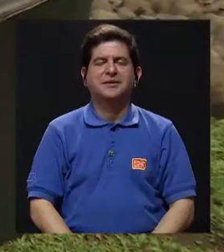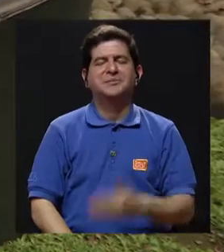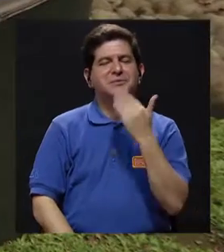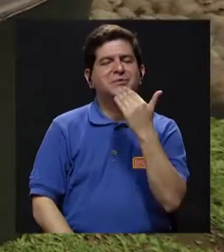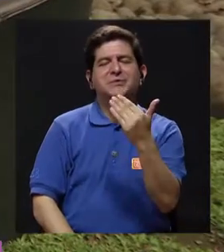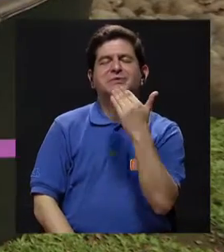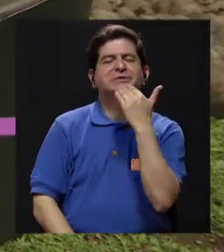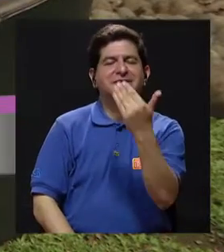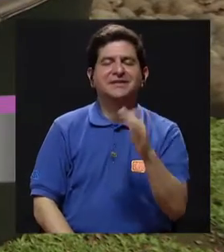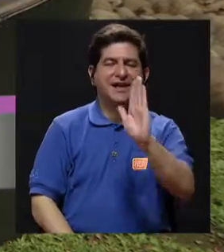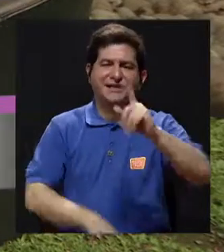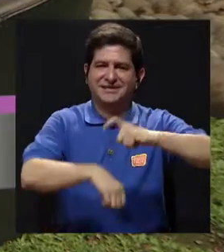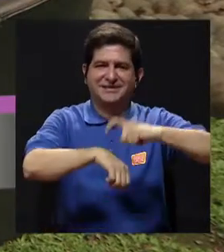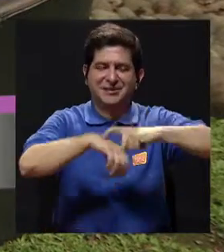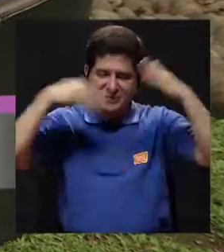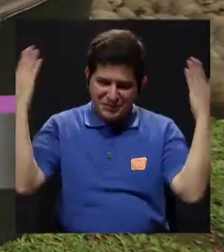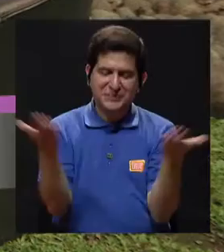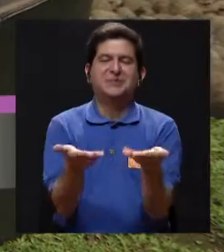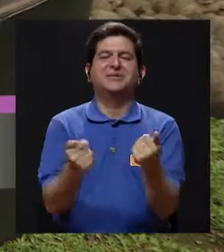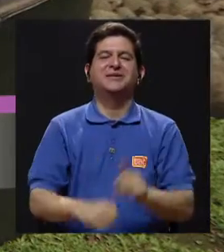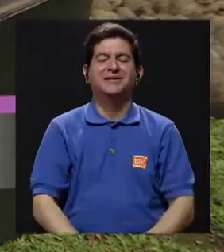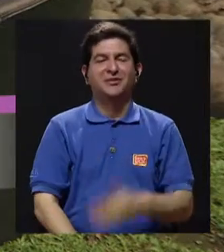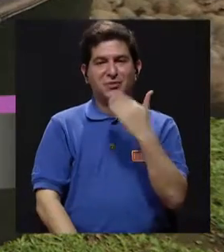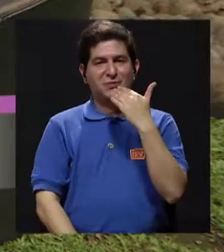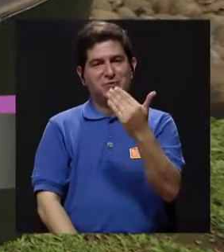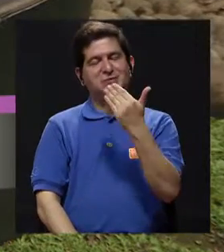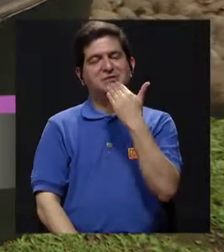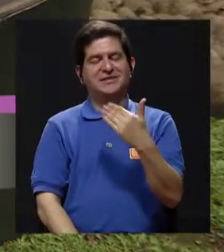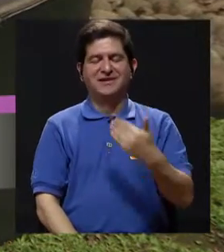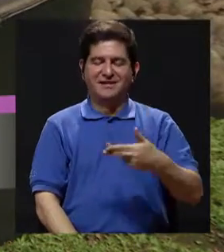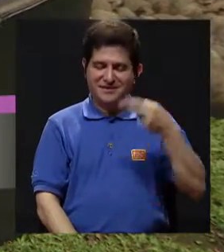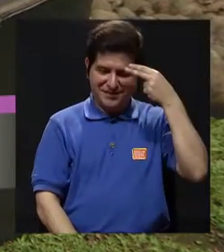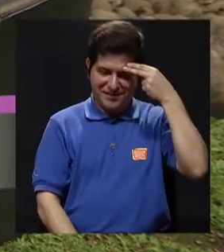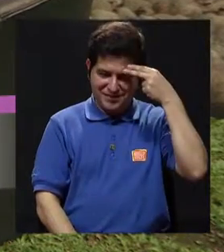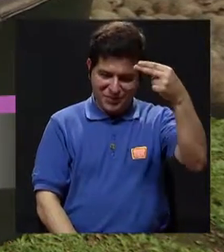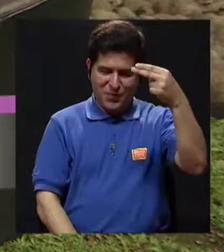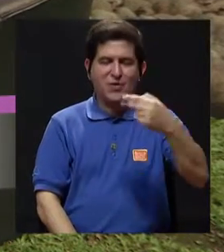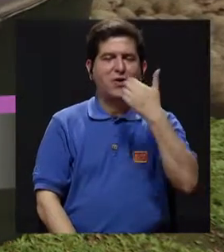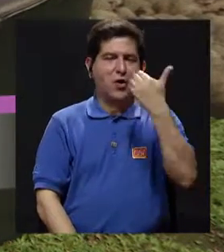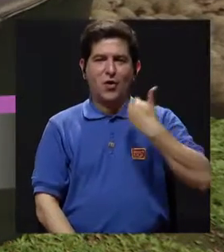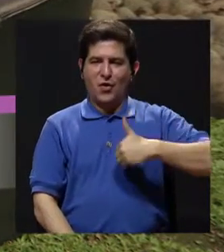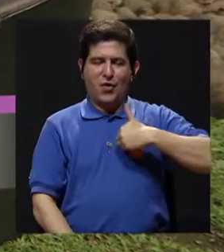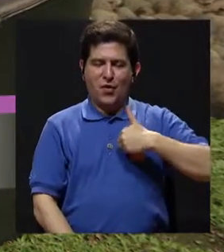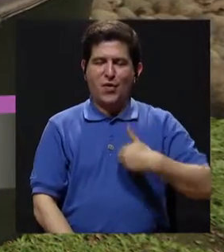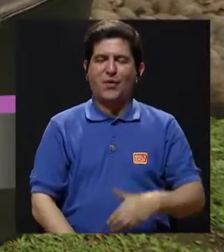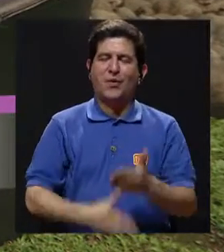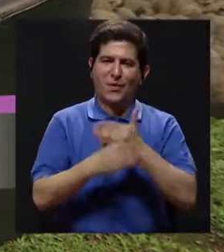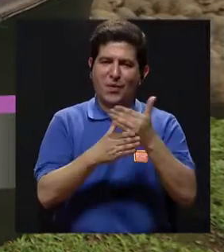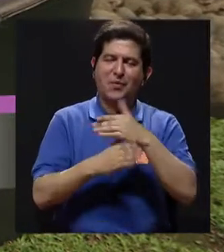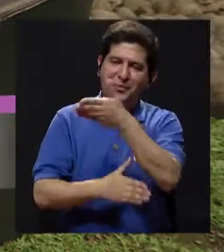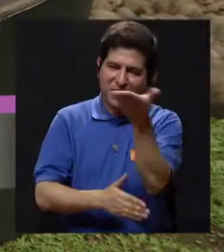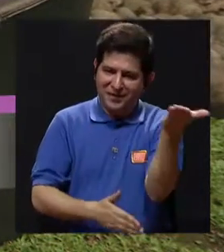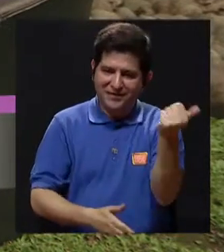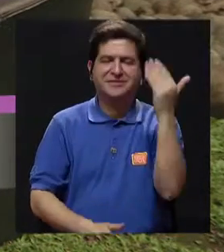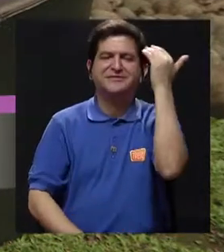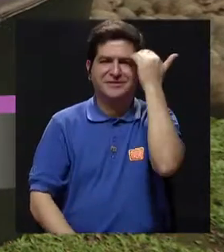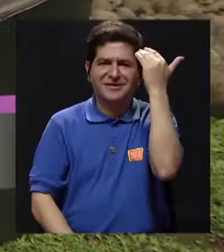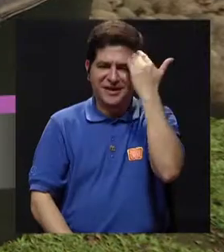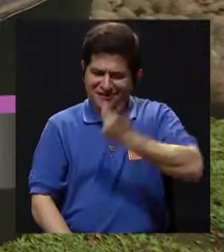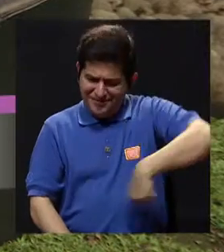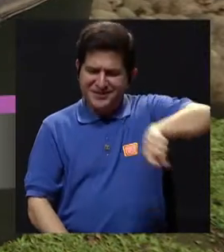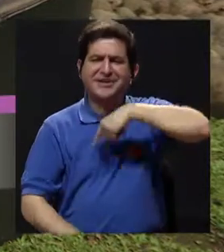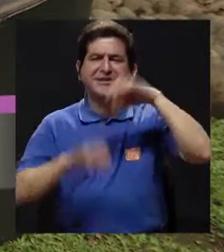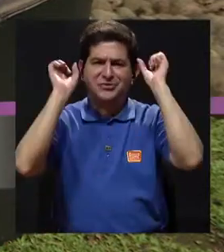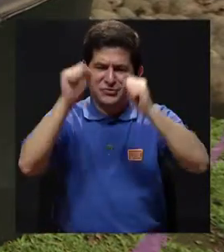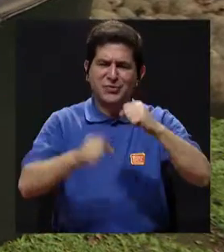Don Javier, gracias por su tiempo. Bienvenido. Muchas gracias y es siempre un honor y un privilegio poder compartir con ustedes y saber que